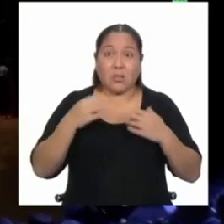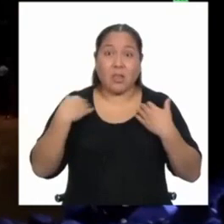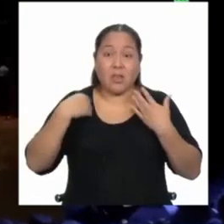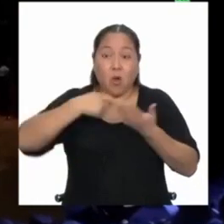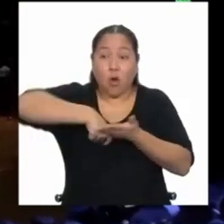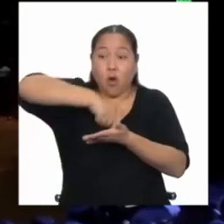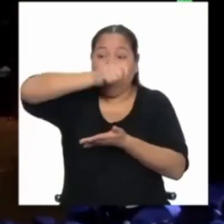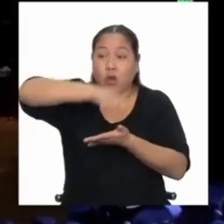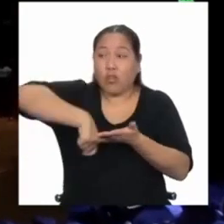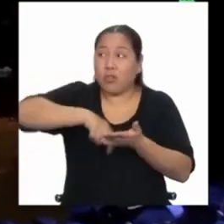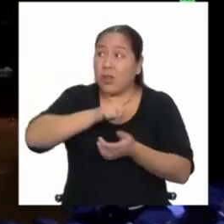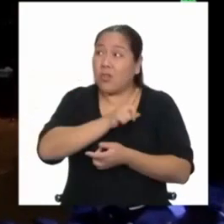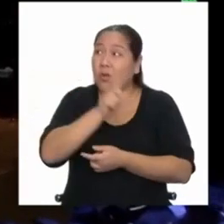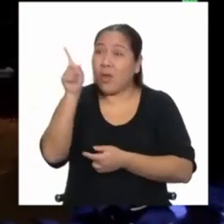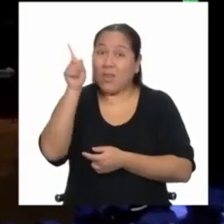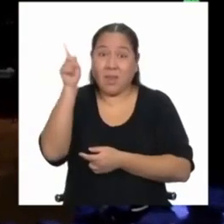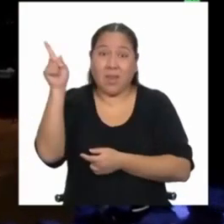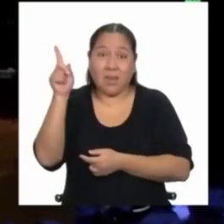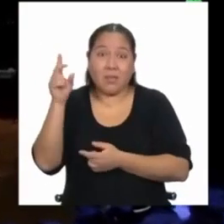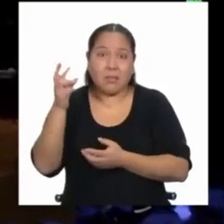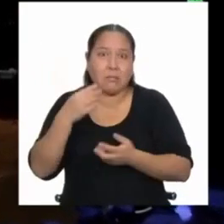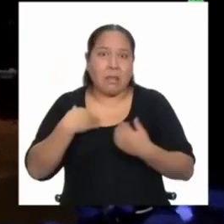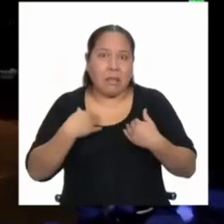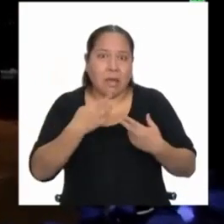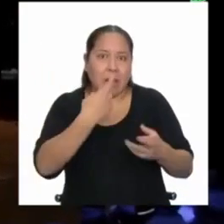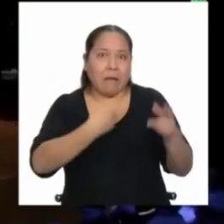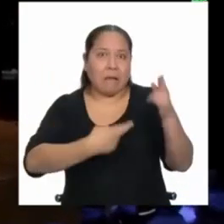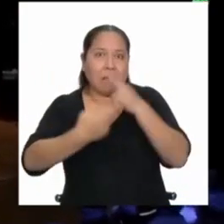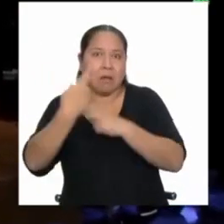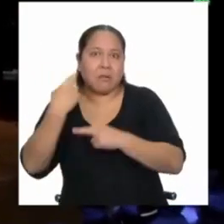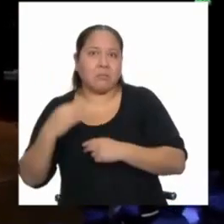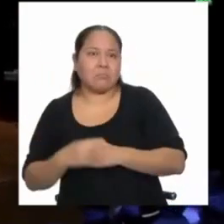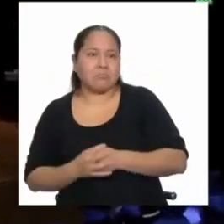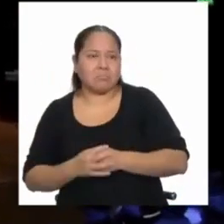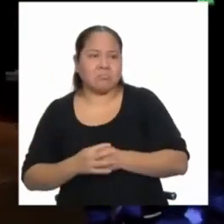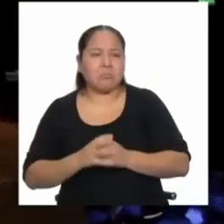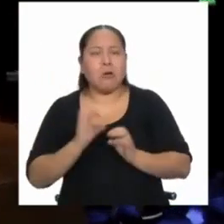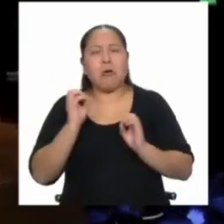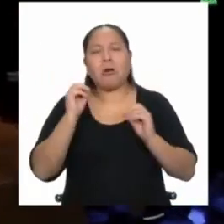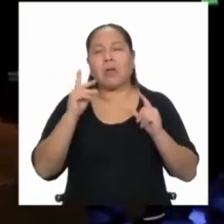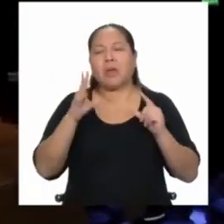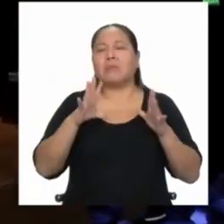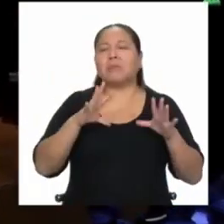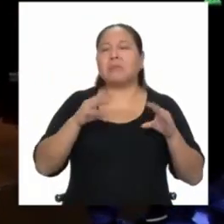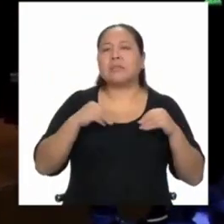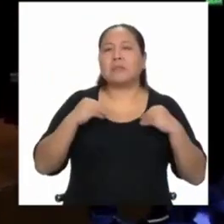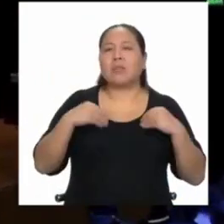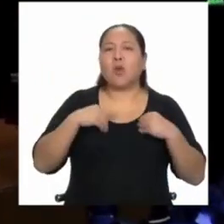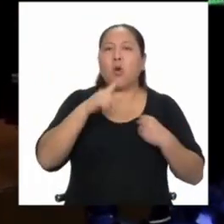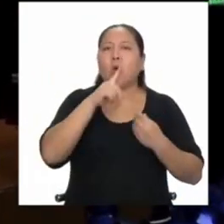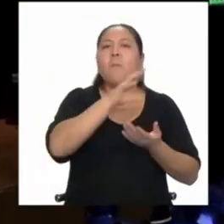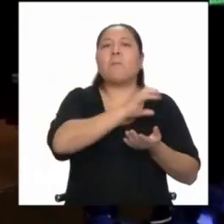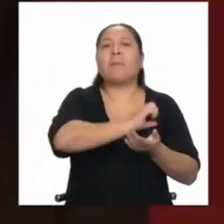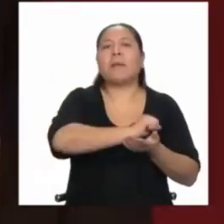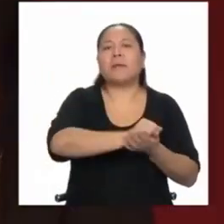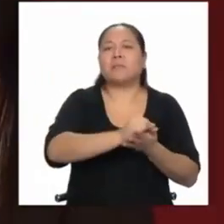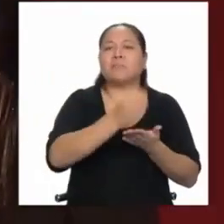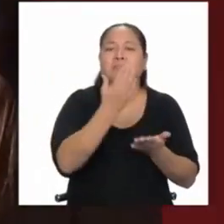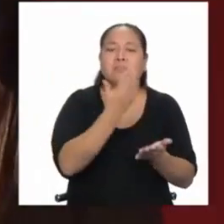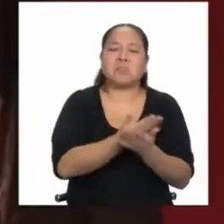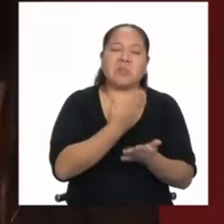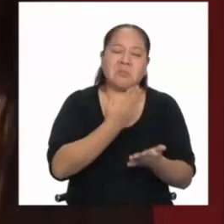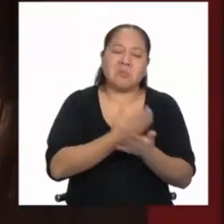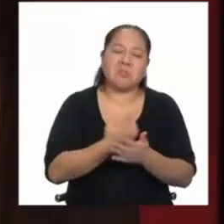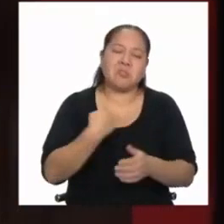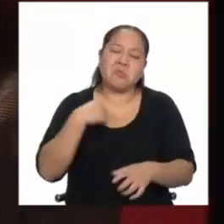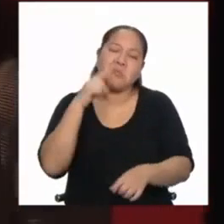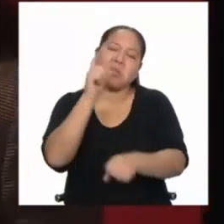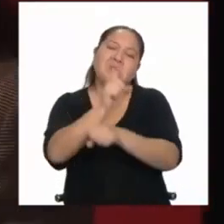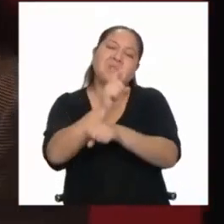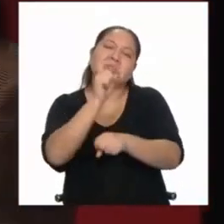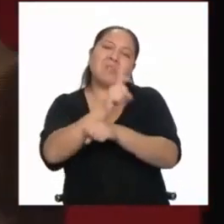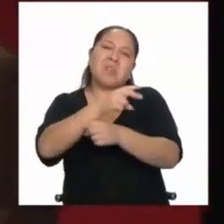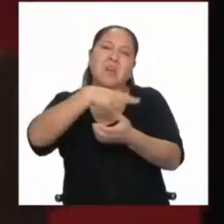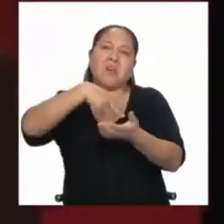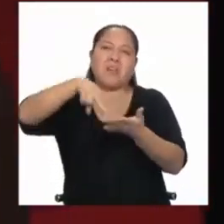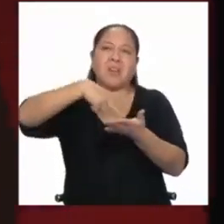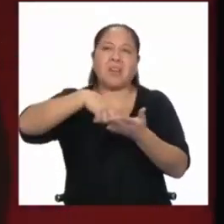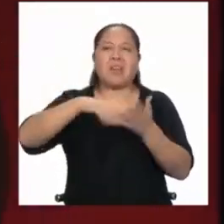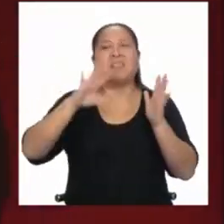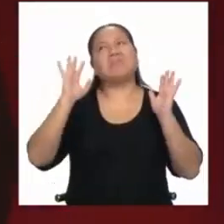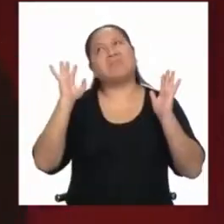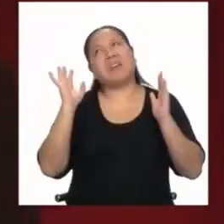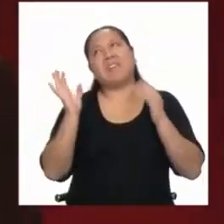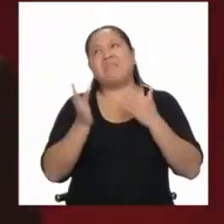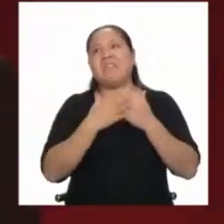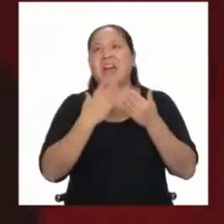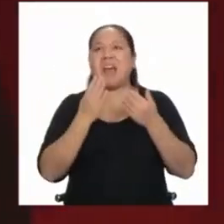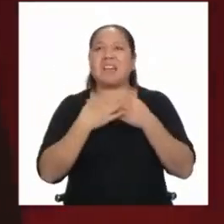dije, vamos a hacer un piloto, nos vamos a dar el chance de hacer esto un mes, y vamos a hacer un piloto en donde a estos chicos les voy a enseñar a bailar. ¿No? Qué fácil,